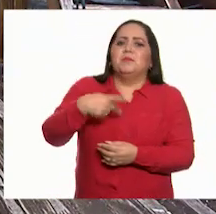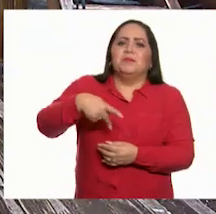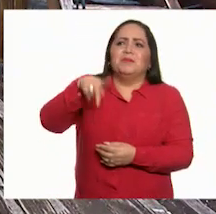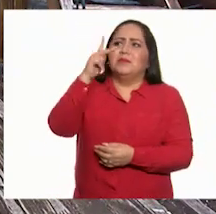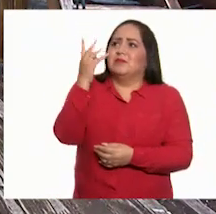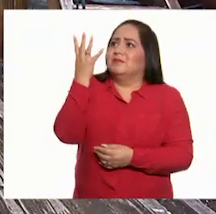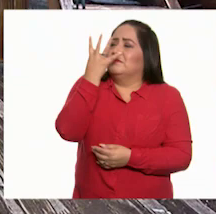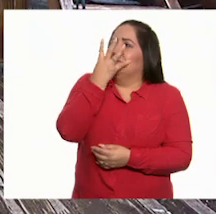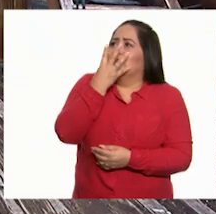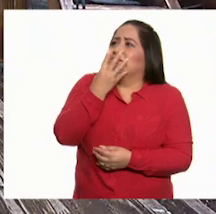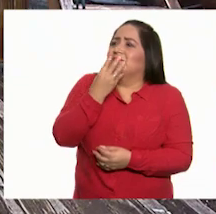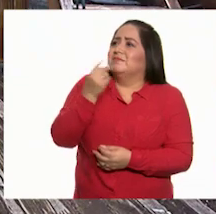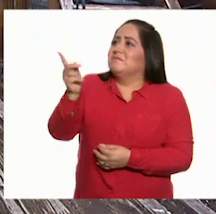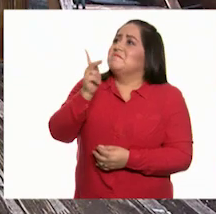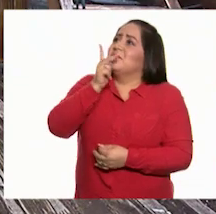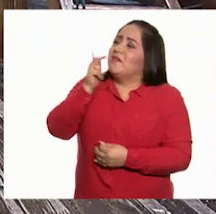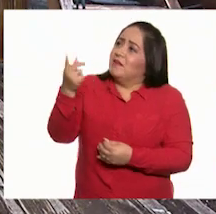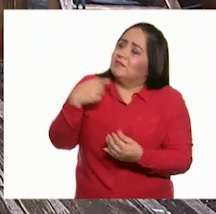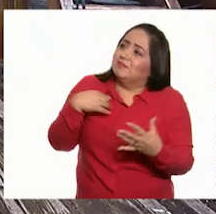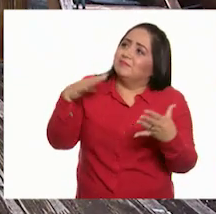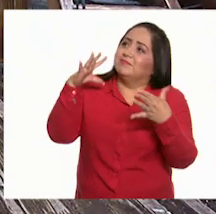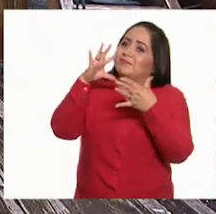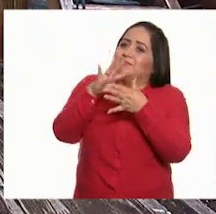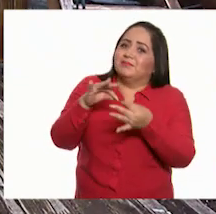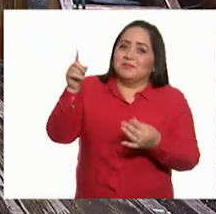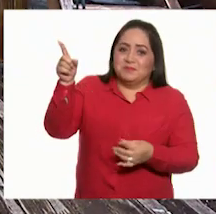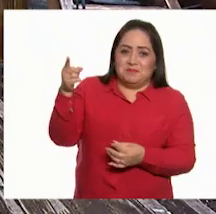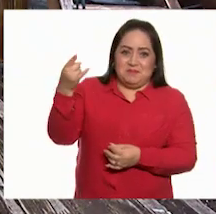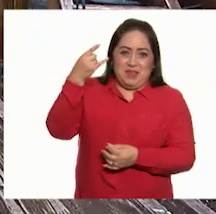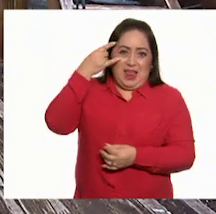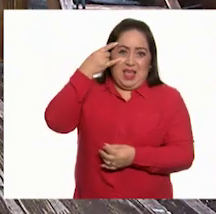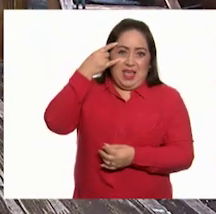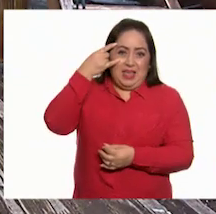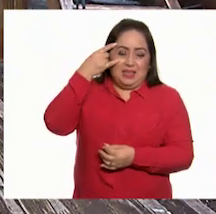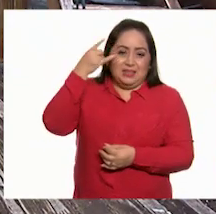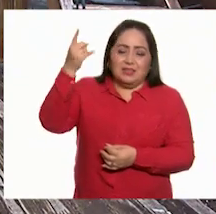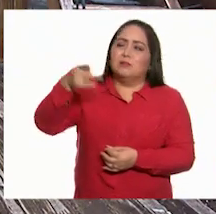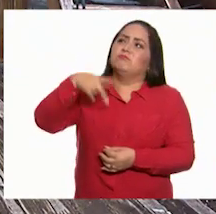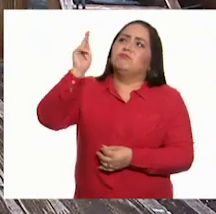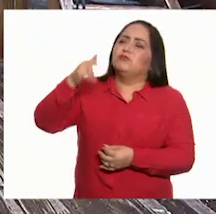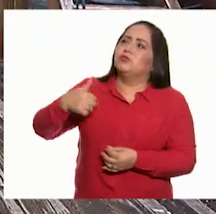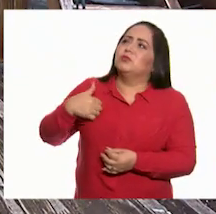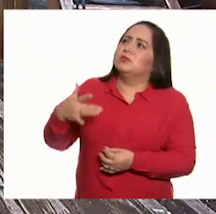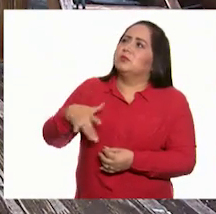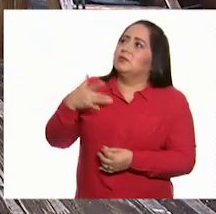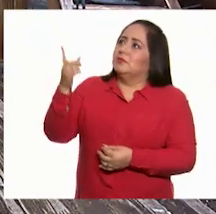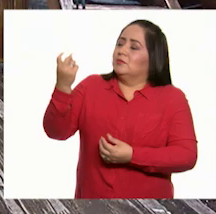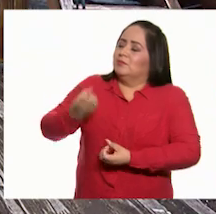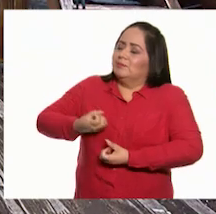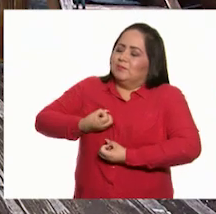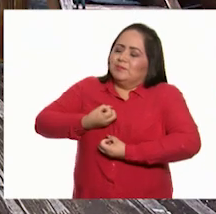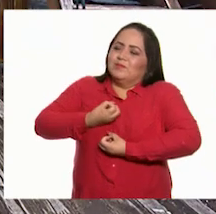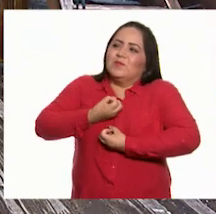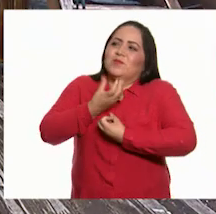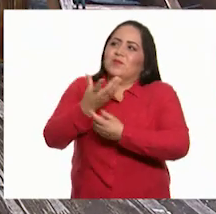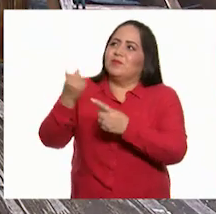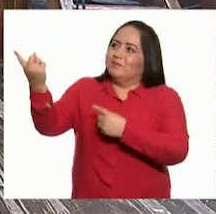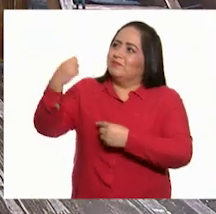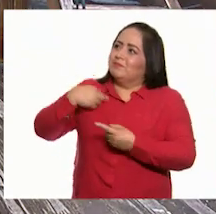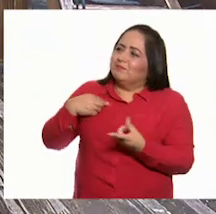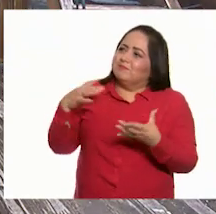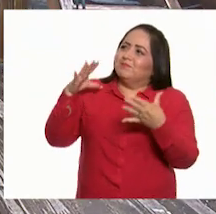hermosas palabras me has dicho, pirata! ¡Ay! Siento que has expresado tus sentimientos